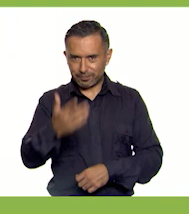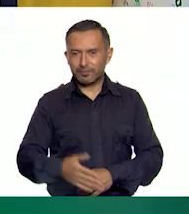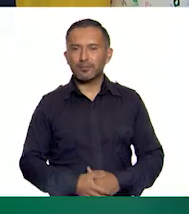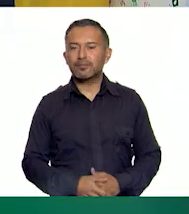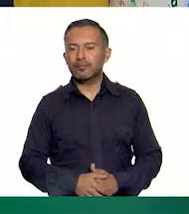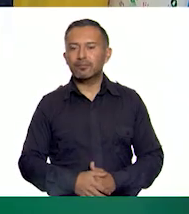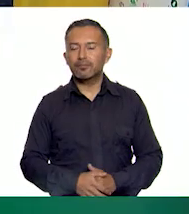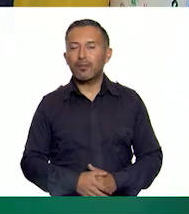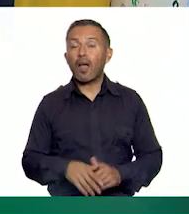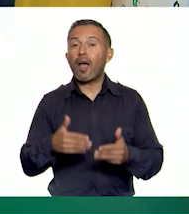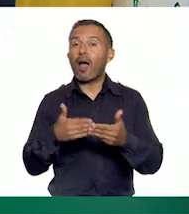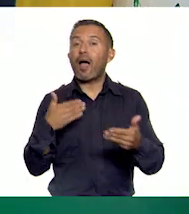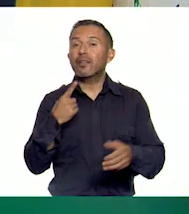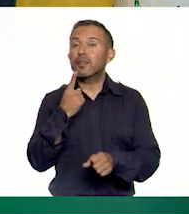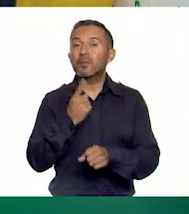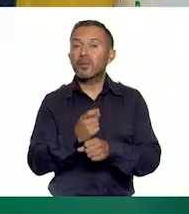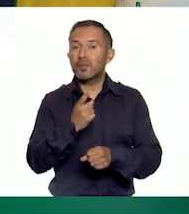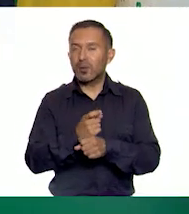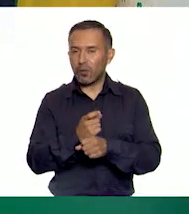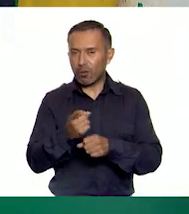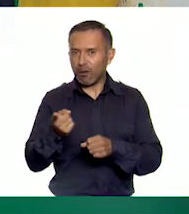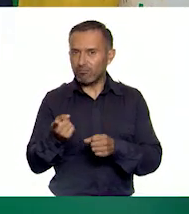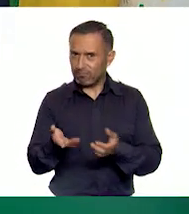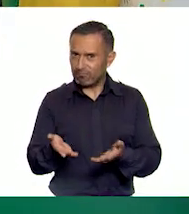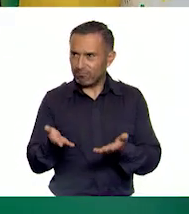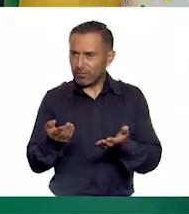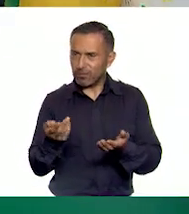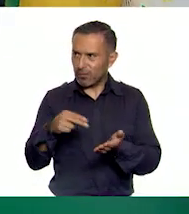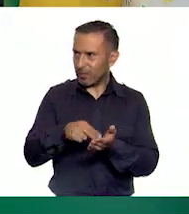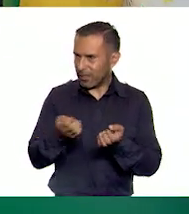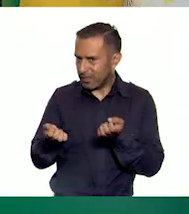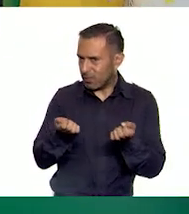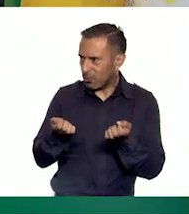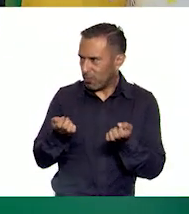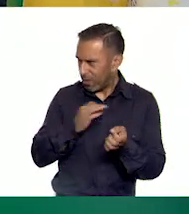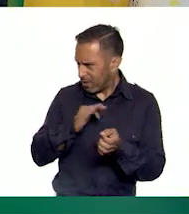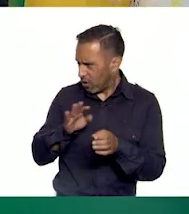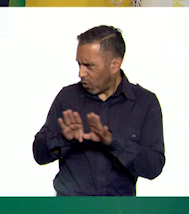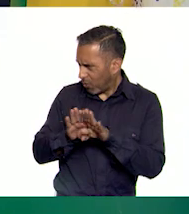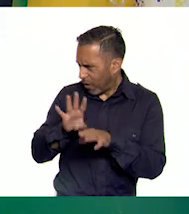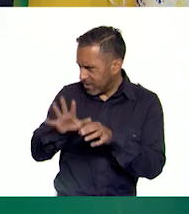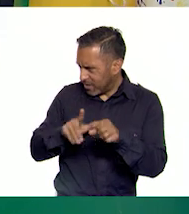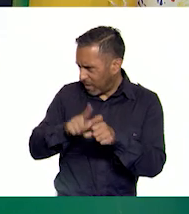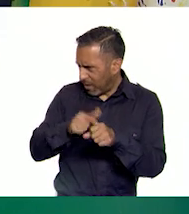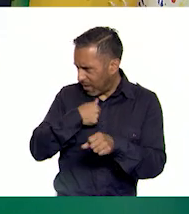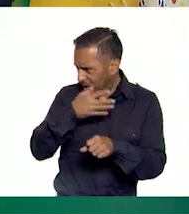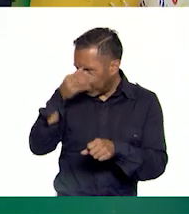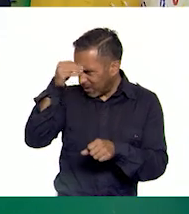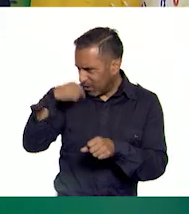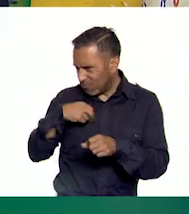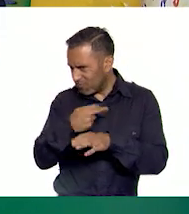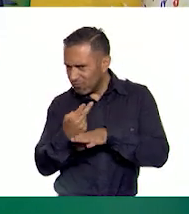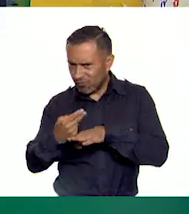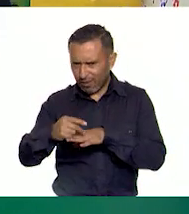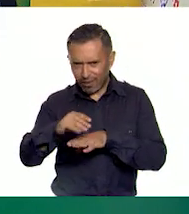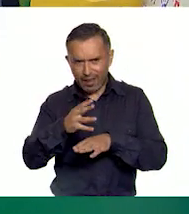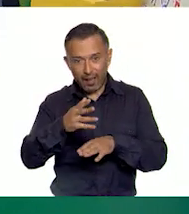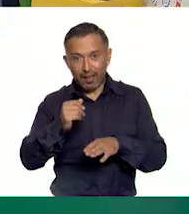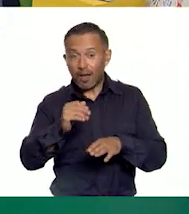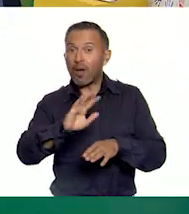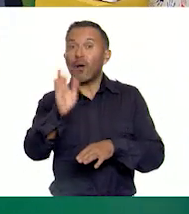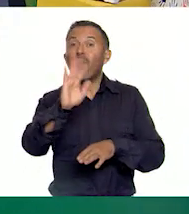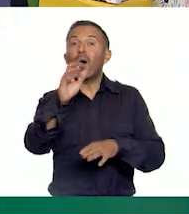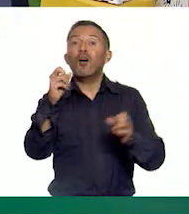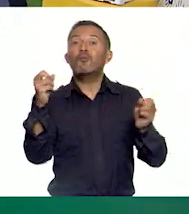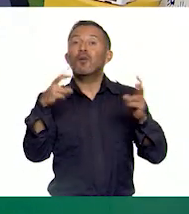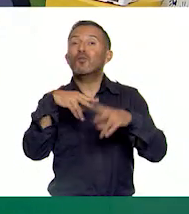Pero antes, ¿qué les parece si vamos a movernos? ¿Y por qué no hacemos los animales? ¿Nos desplazamos como animales? ¡Claro! Me parece muy bien. Nos vemos